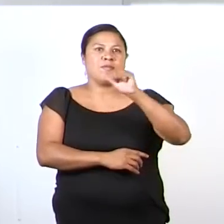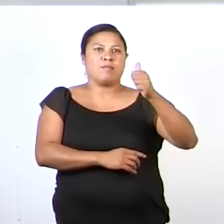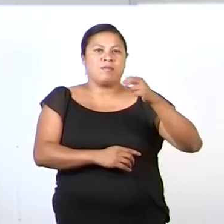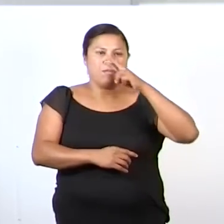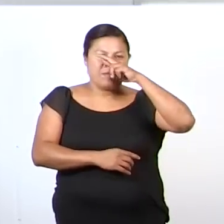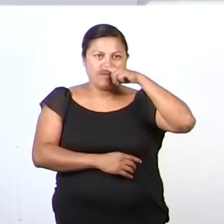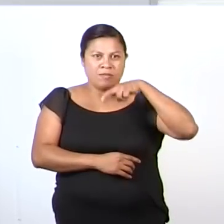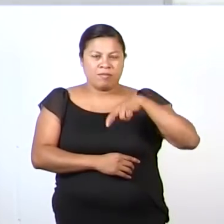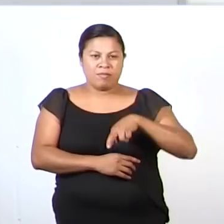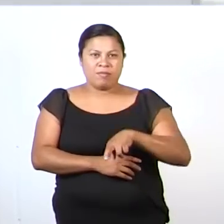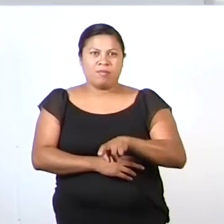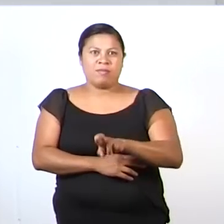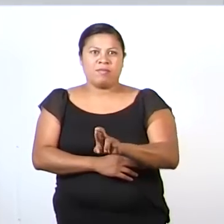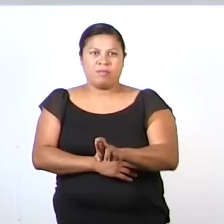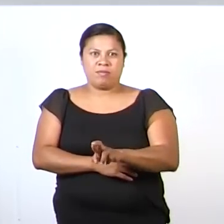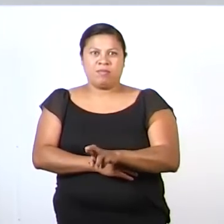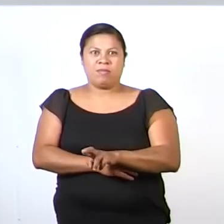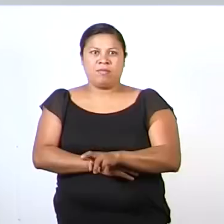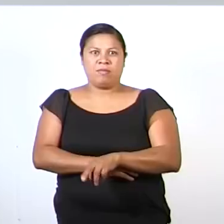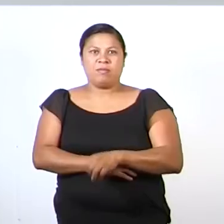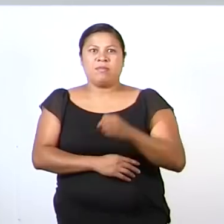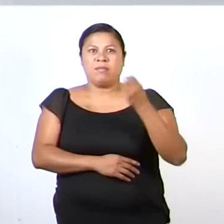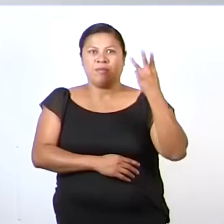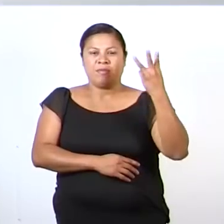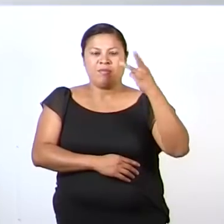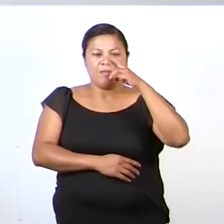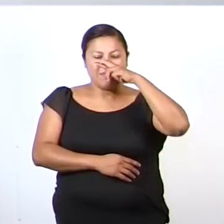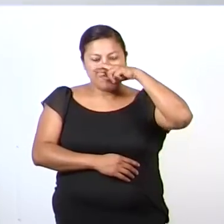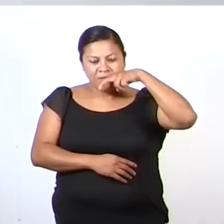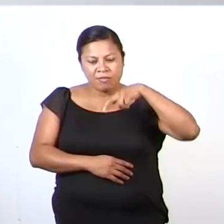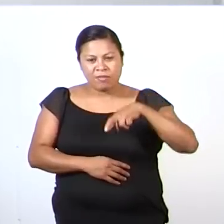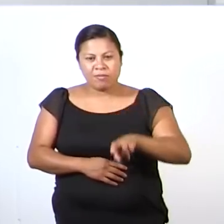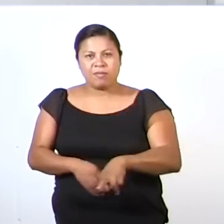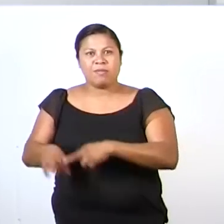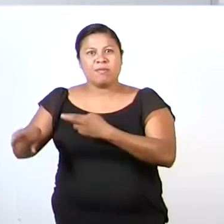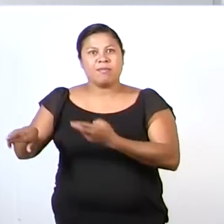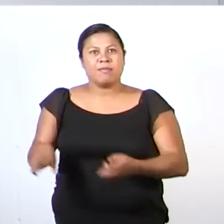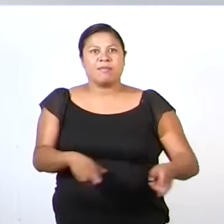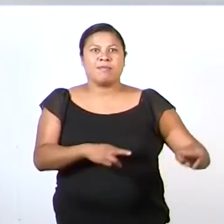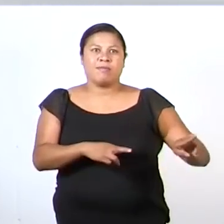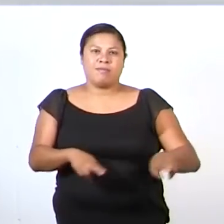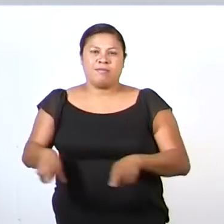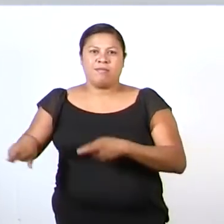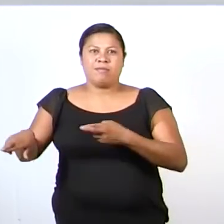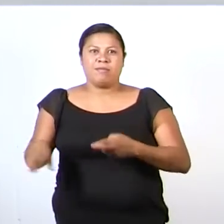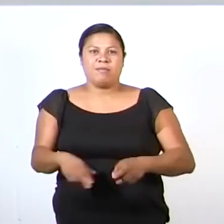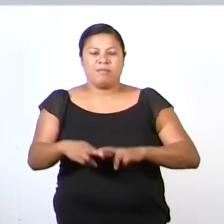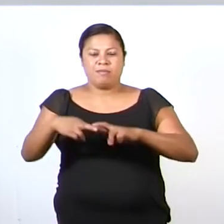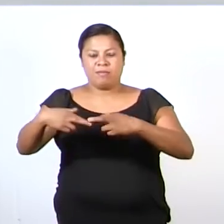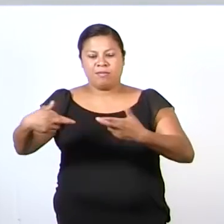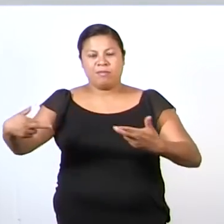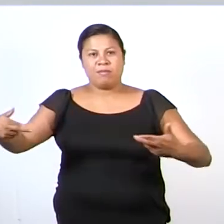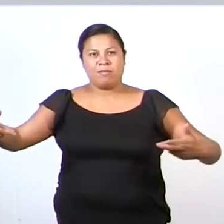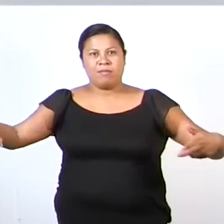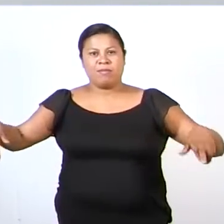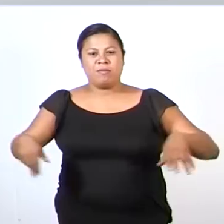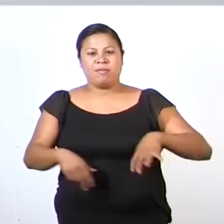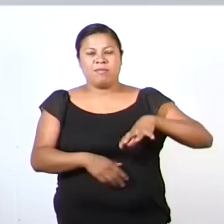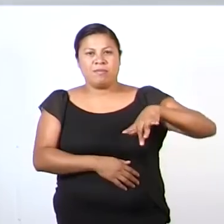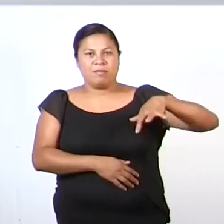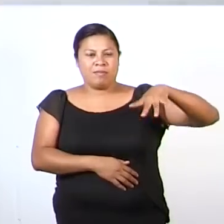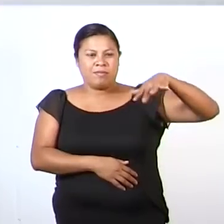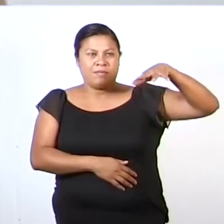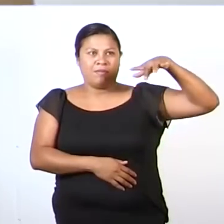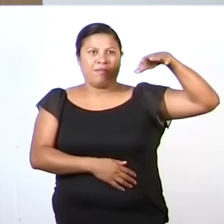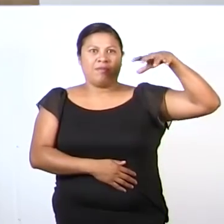llamar a otro elefante Tres elefantes se columpiaban sobre la